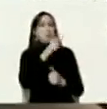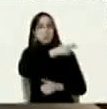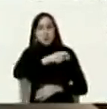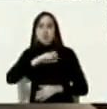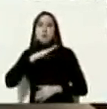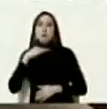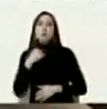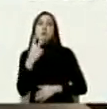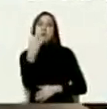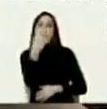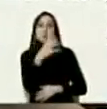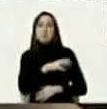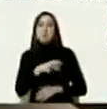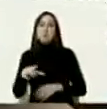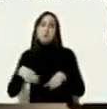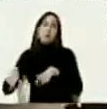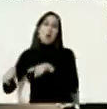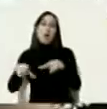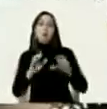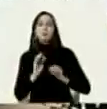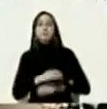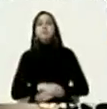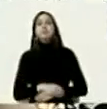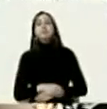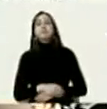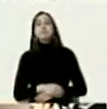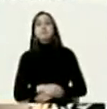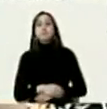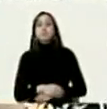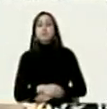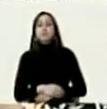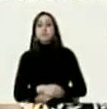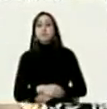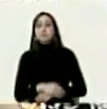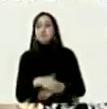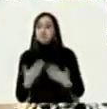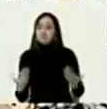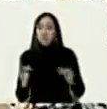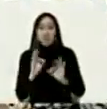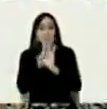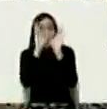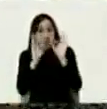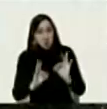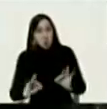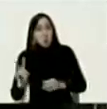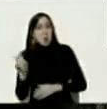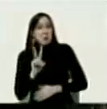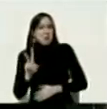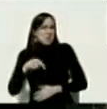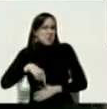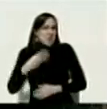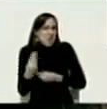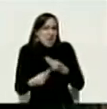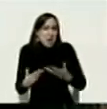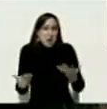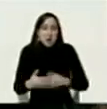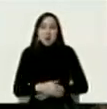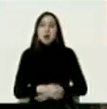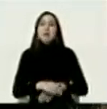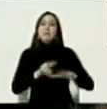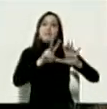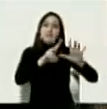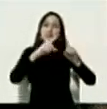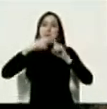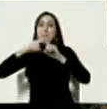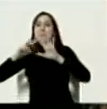lugares del país y la fórmula venezolana clave es el 7 más